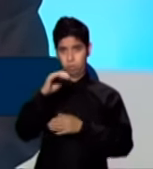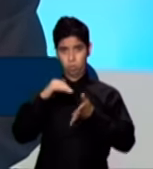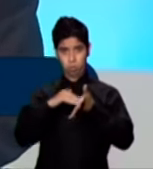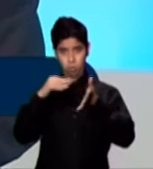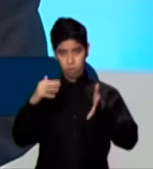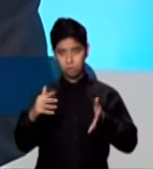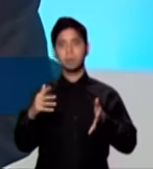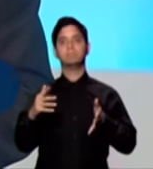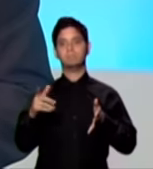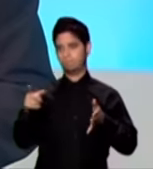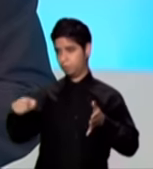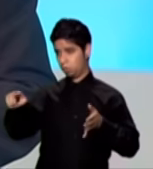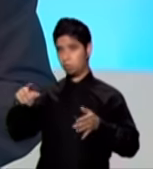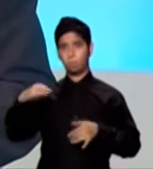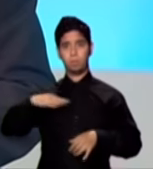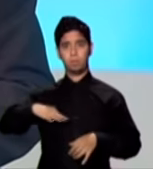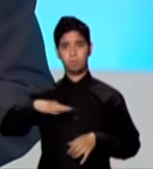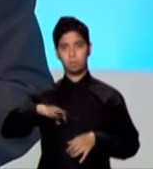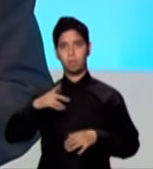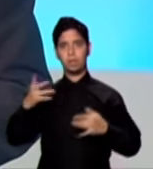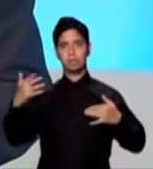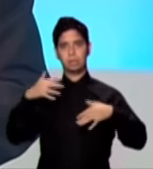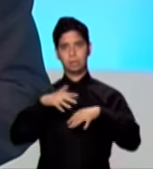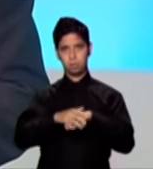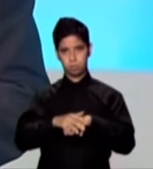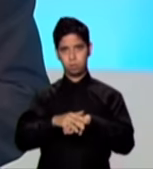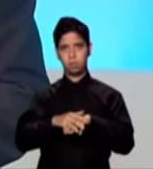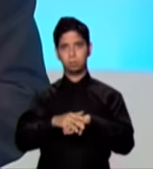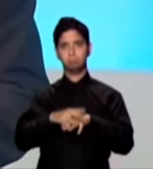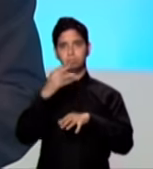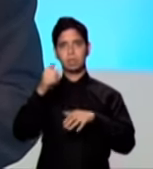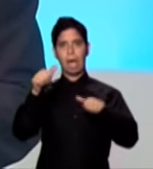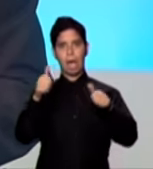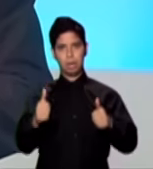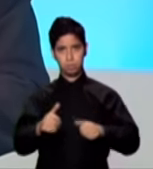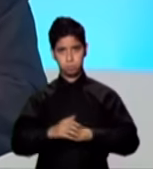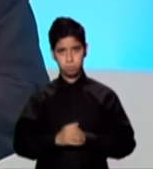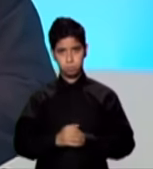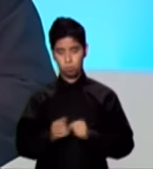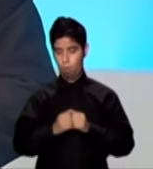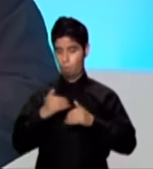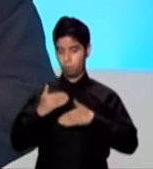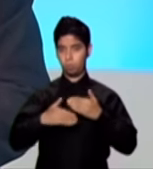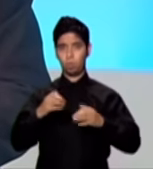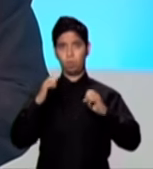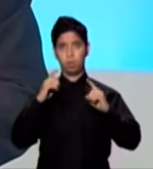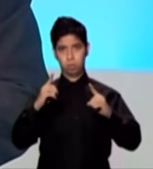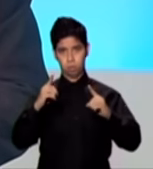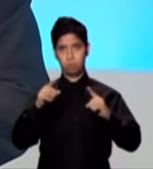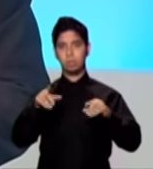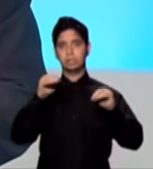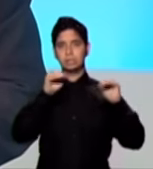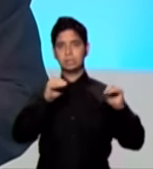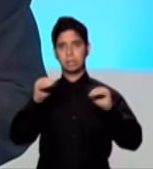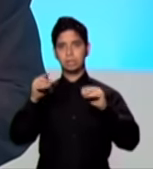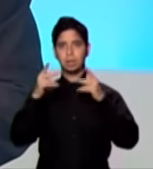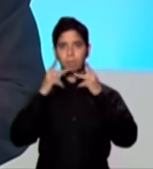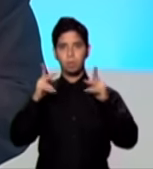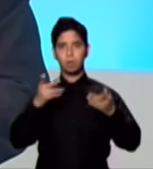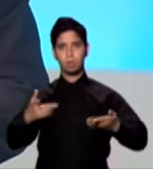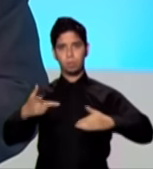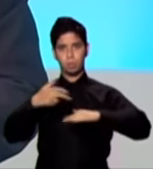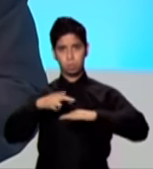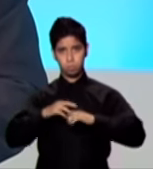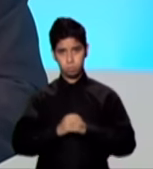.500 estudiantes se han beneficiado de la integración de las bellas artes con el proceso educativo del sistema de enseñanza público del país